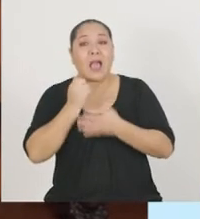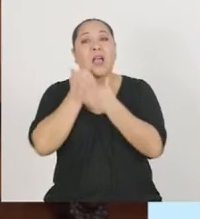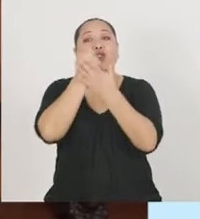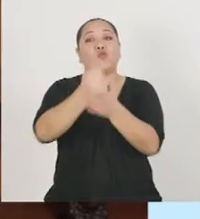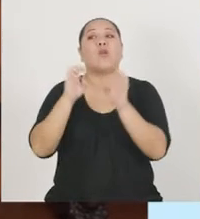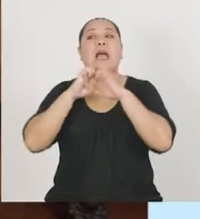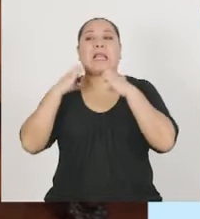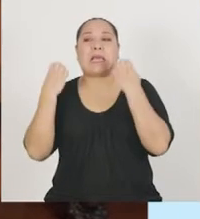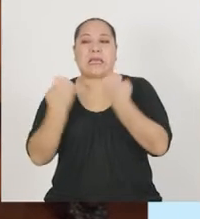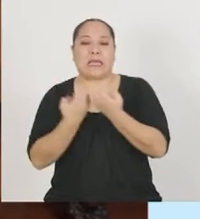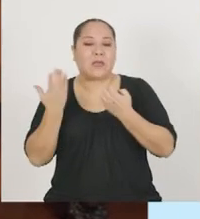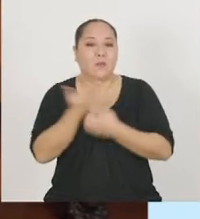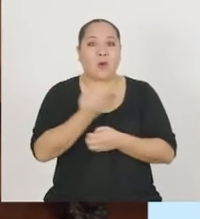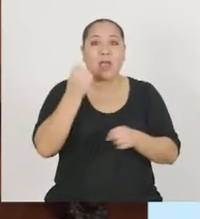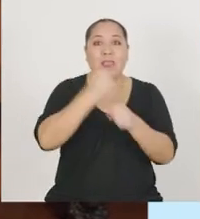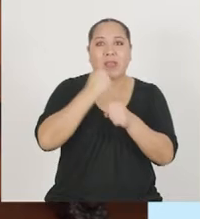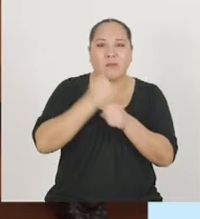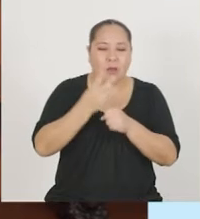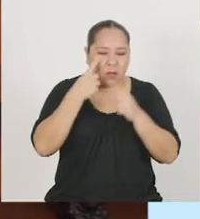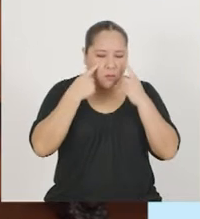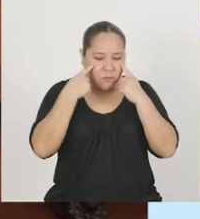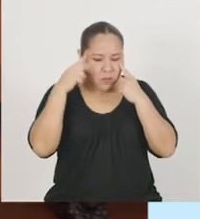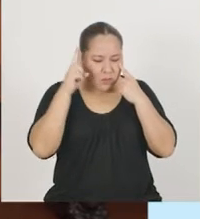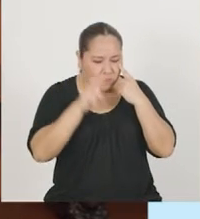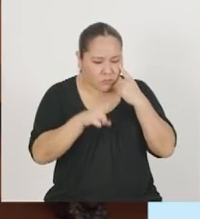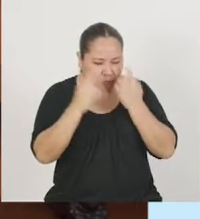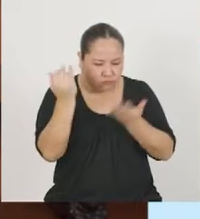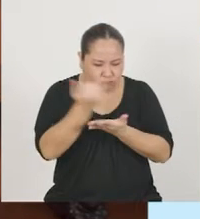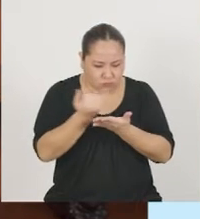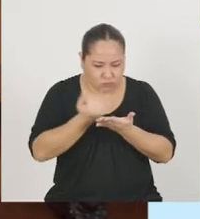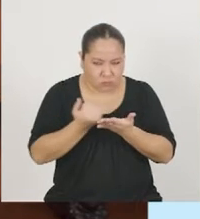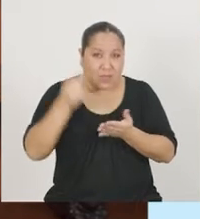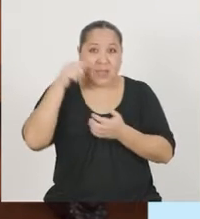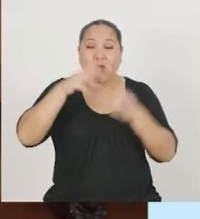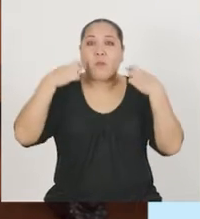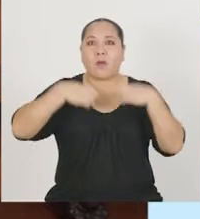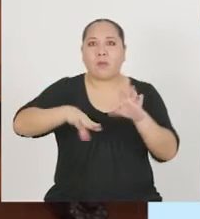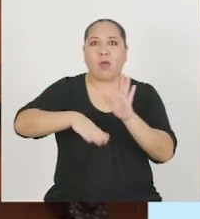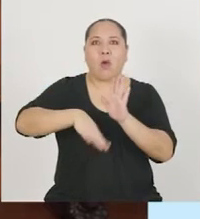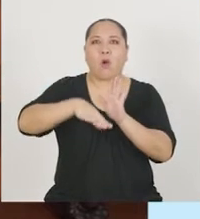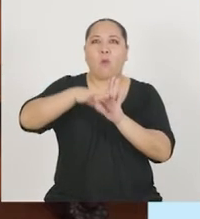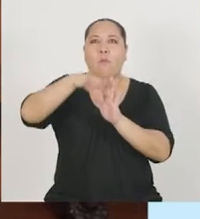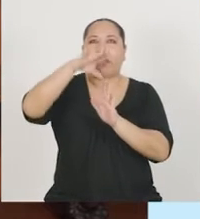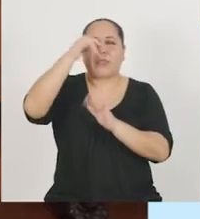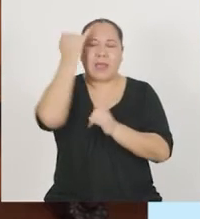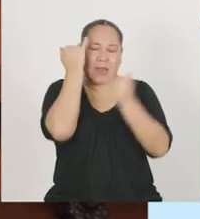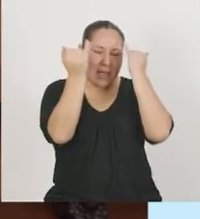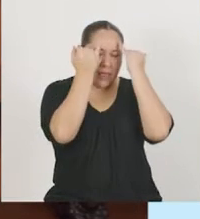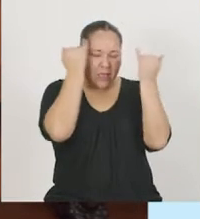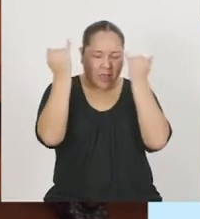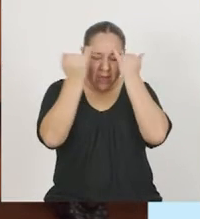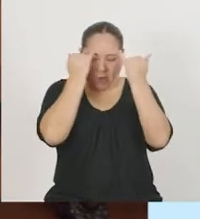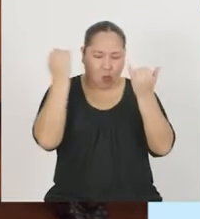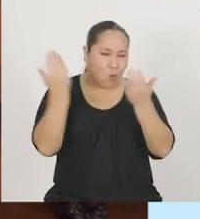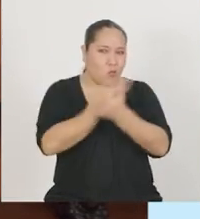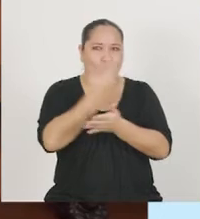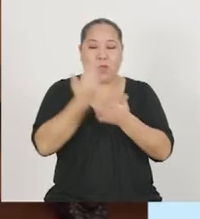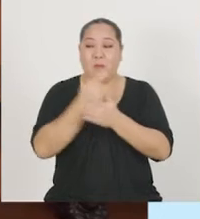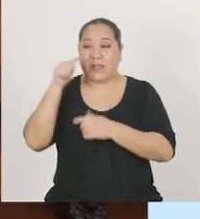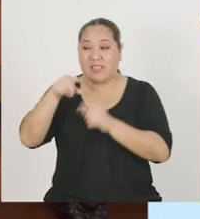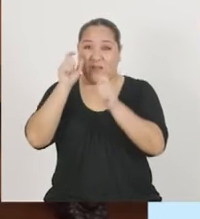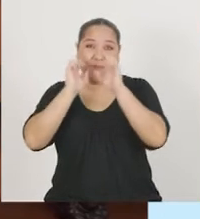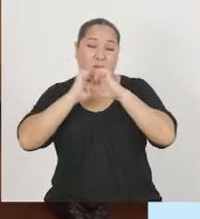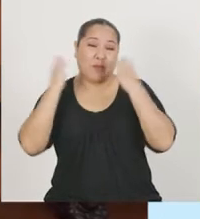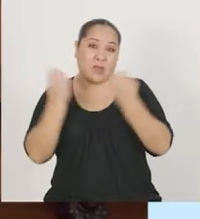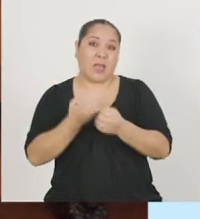equipos a trabajar su habilidad visual. Esto permite incrementar el potencial innovador de los equipos y las formas